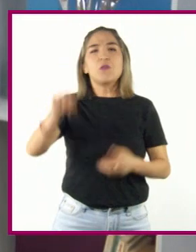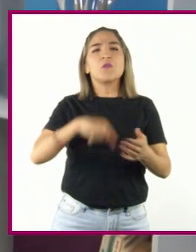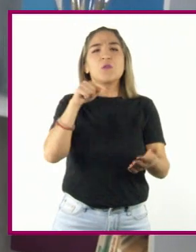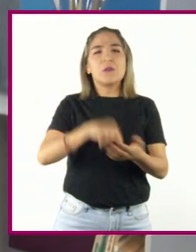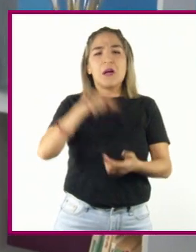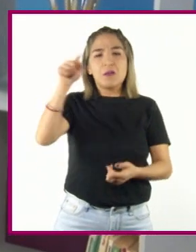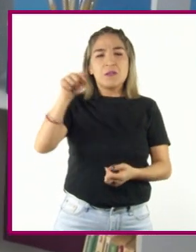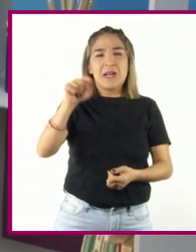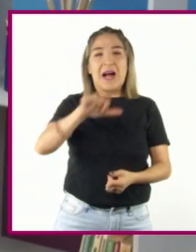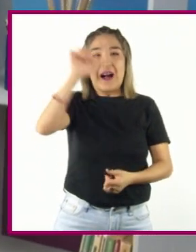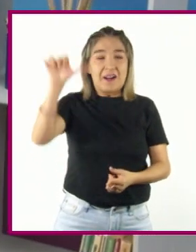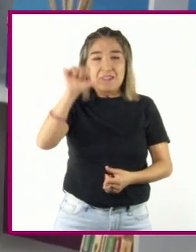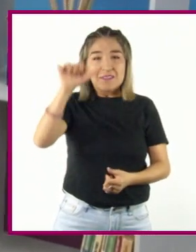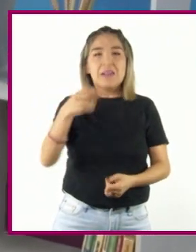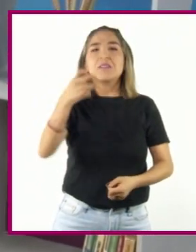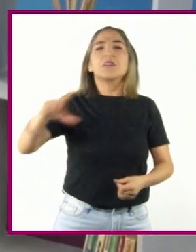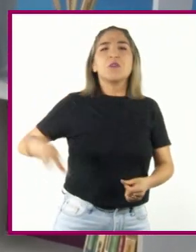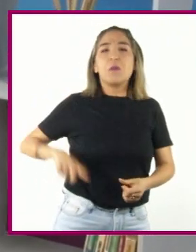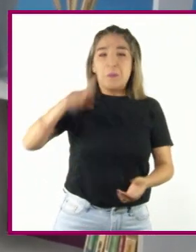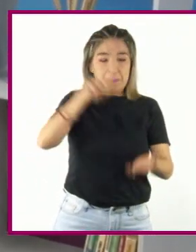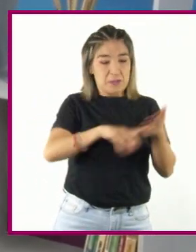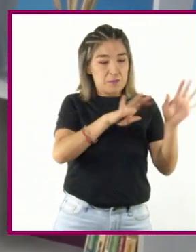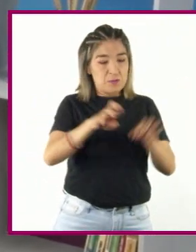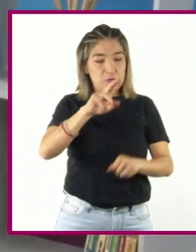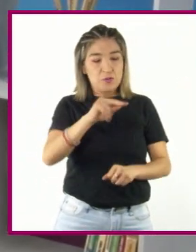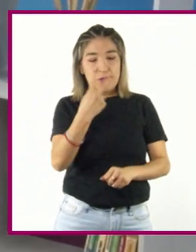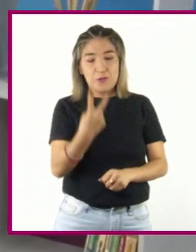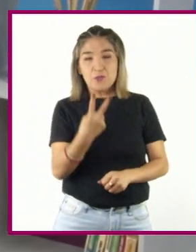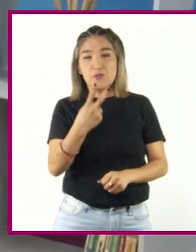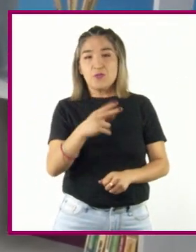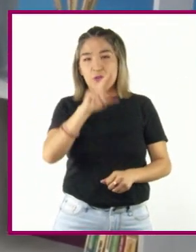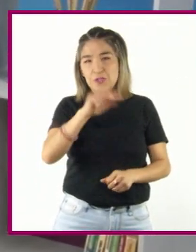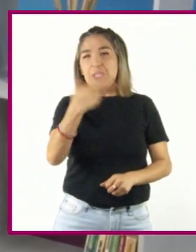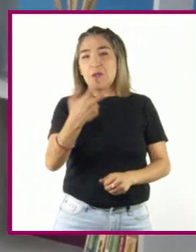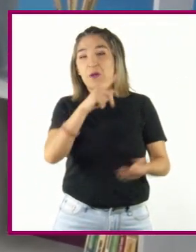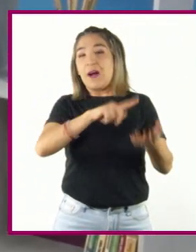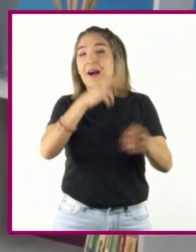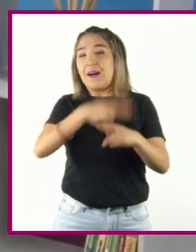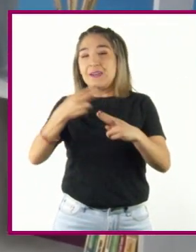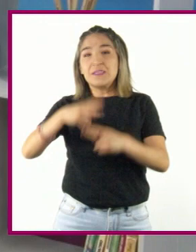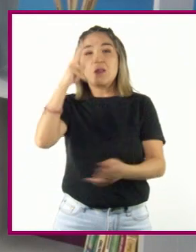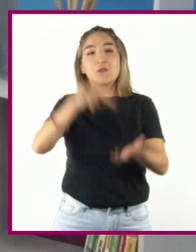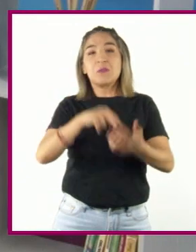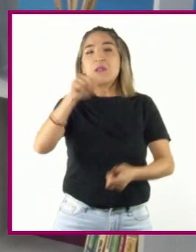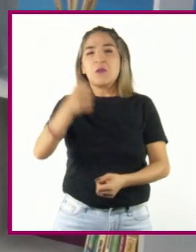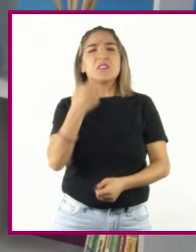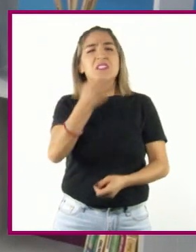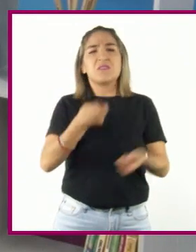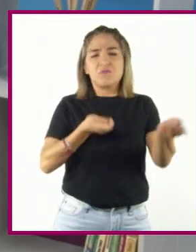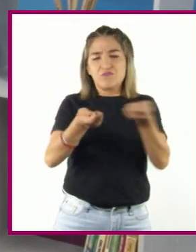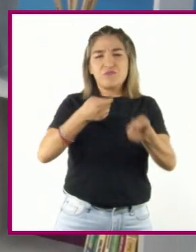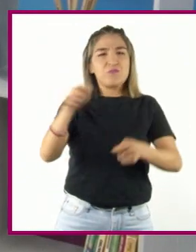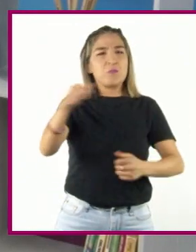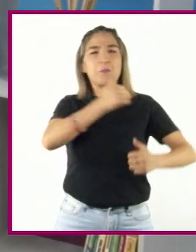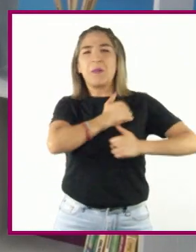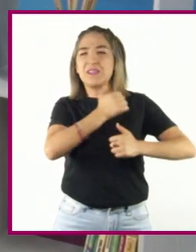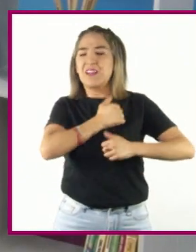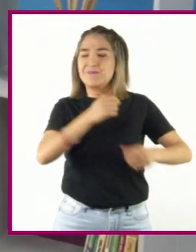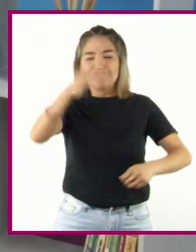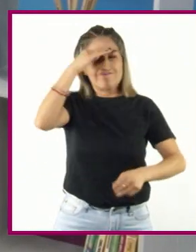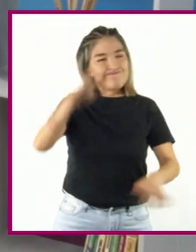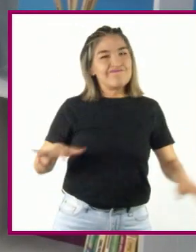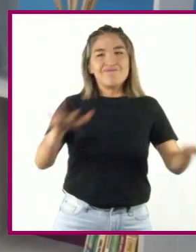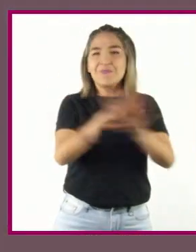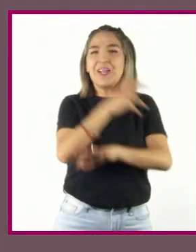gobernado desde 1988 hasta 2011 por una dictadura militar que decidió dar un giro democrático en